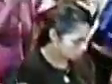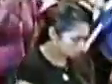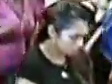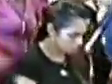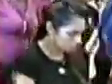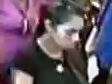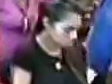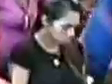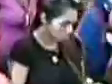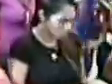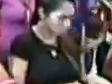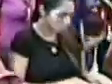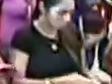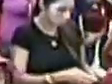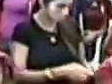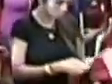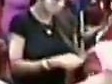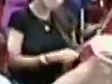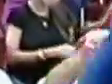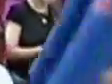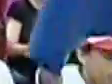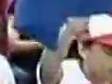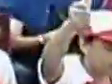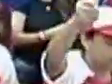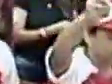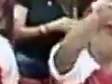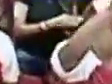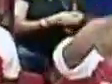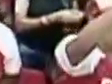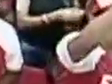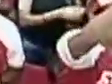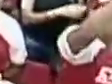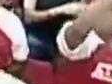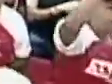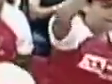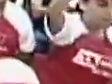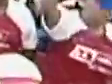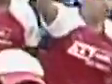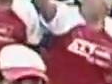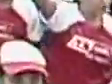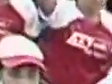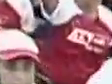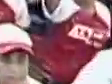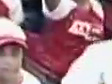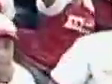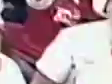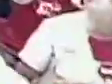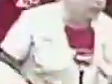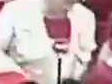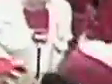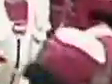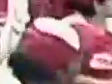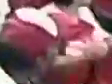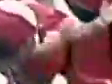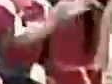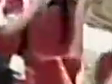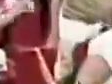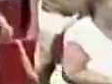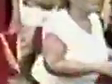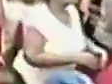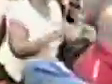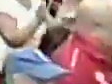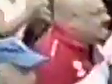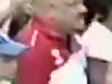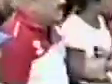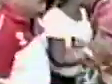soberanos e independientes encaminados a las victorias del año 2020 la recuperación económica y